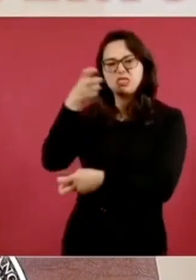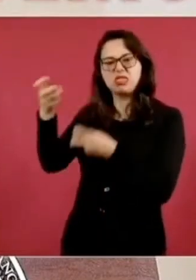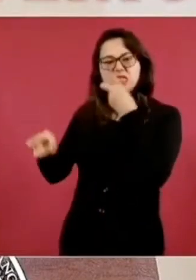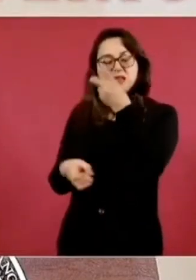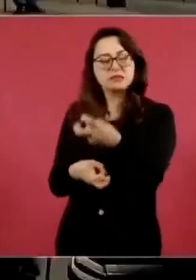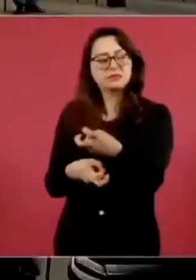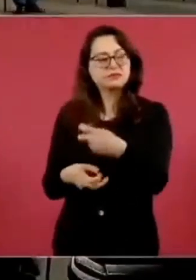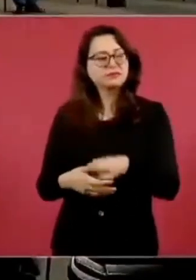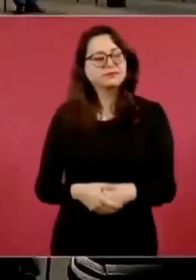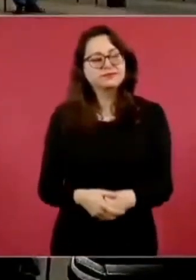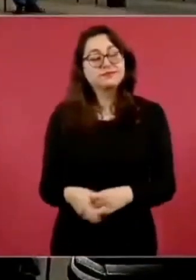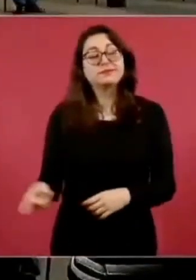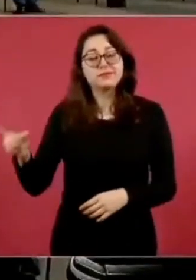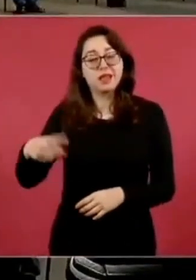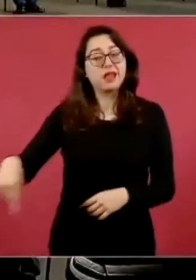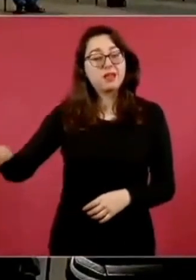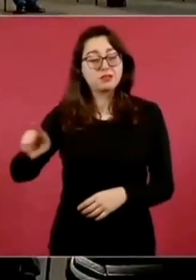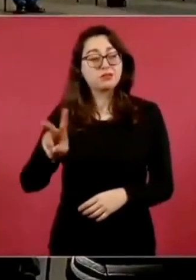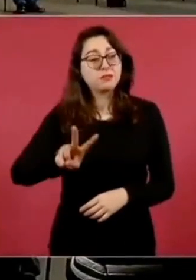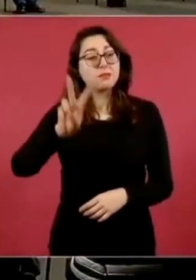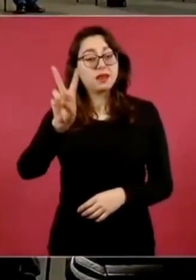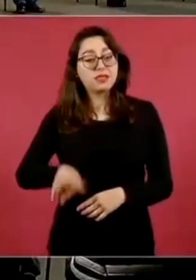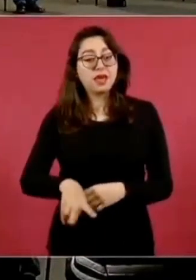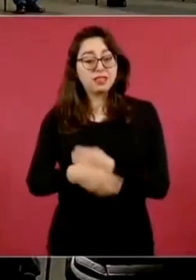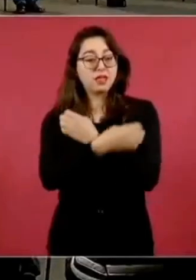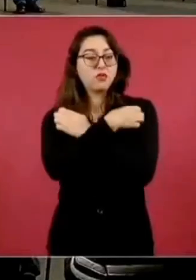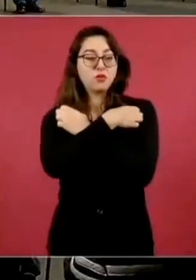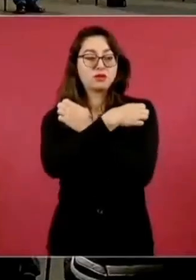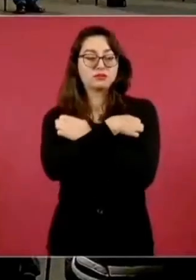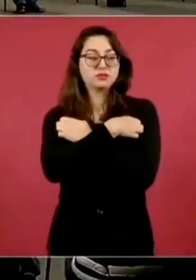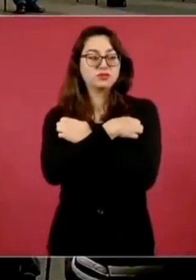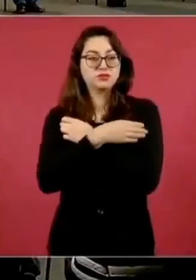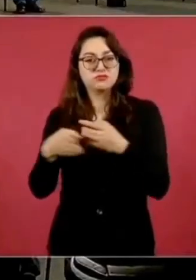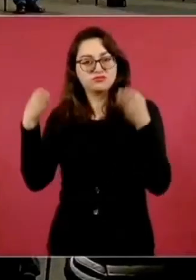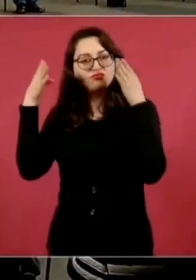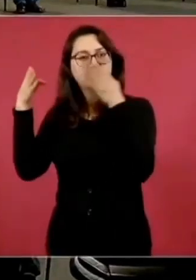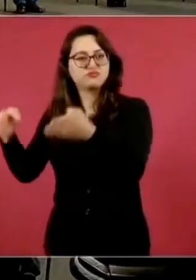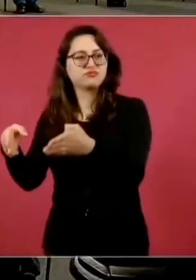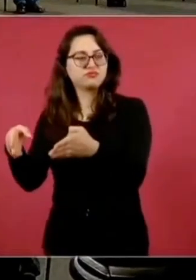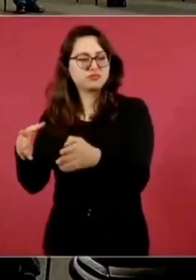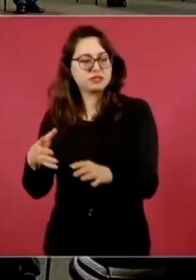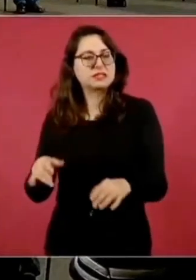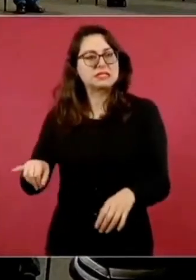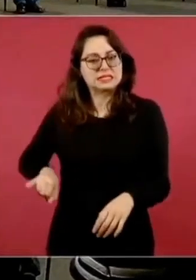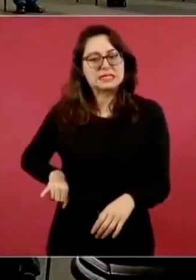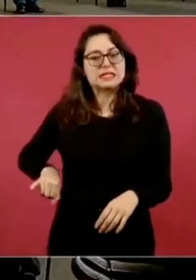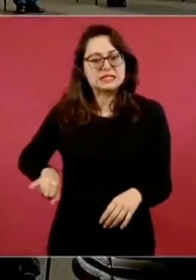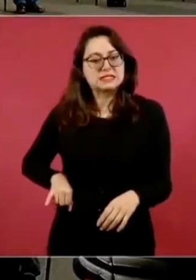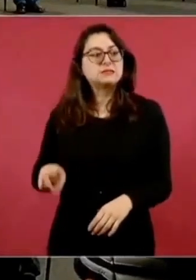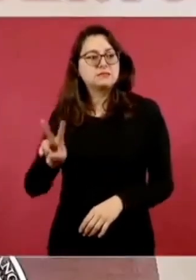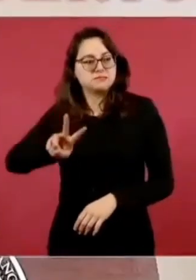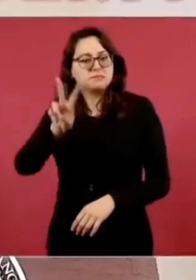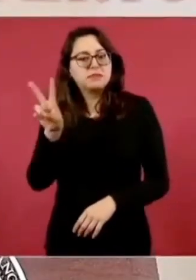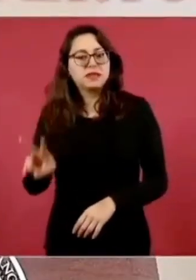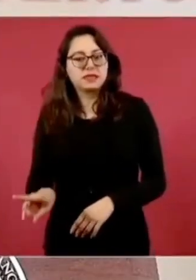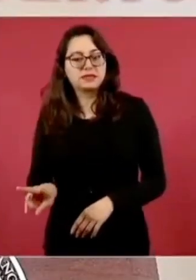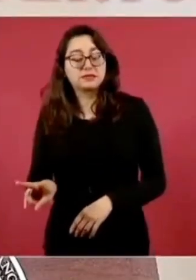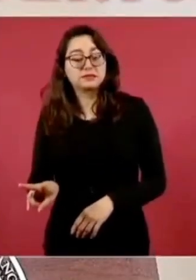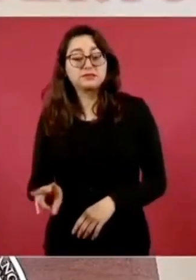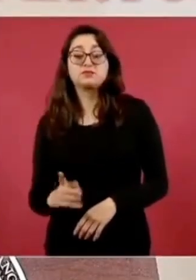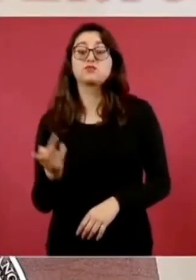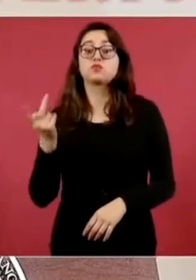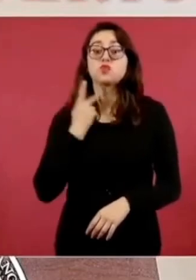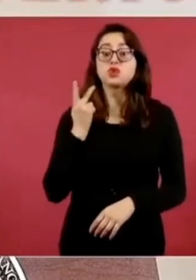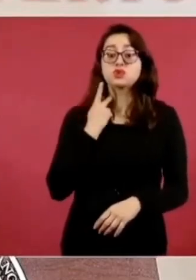educación es el magisterio del país. Termino. Algunos políticos y empresarios aseguran que lo más importante en